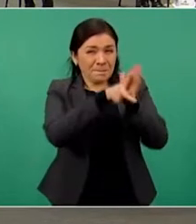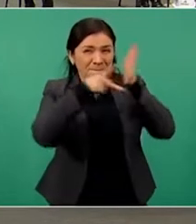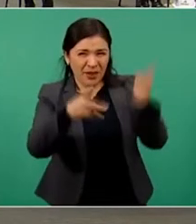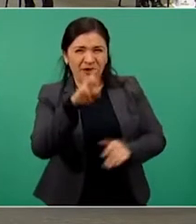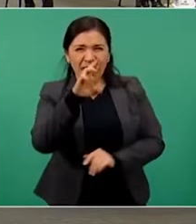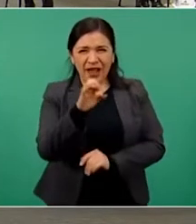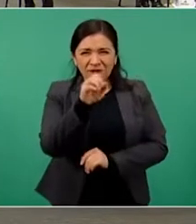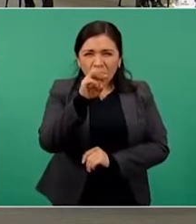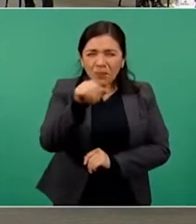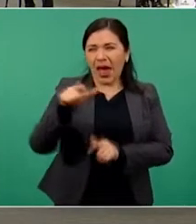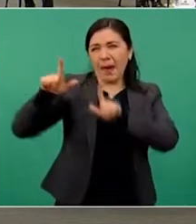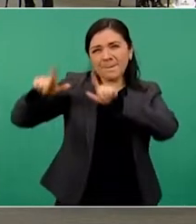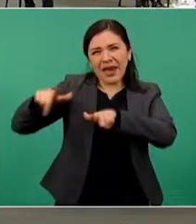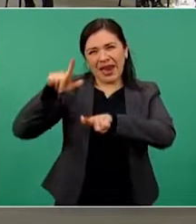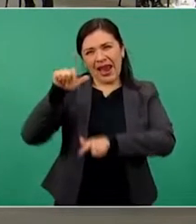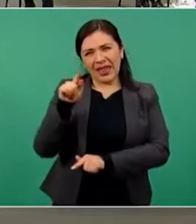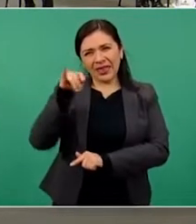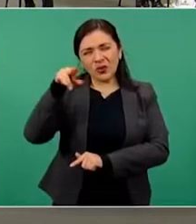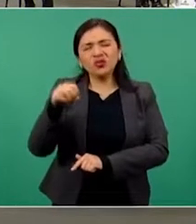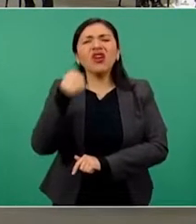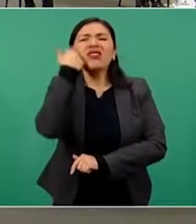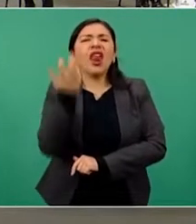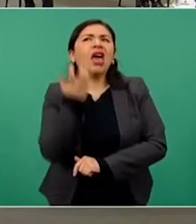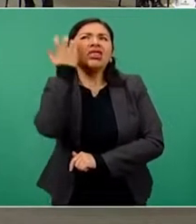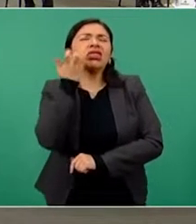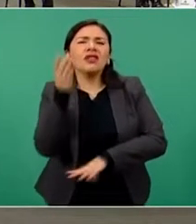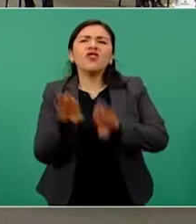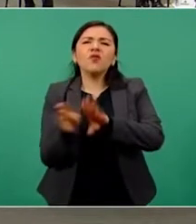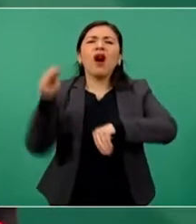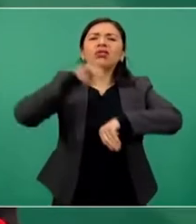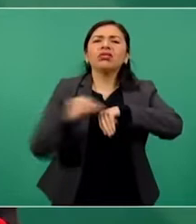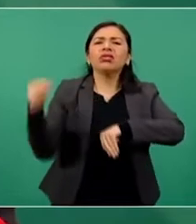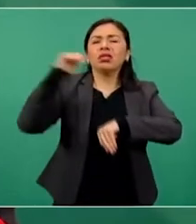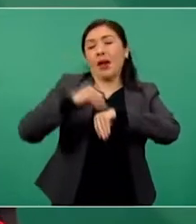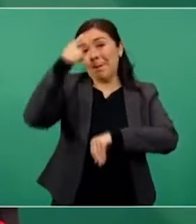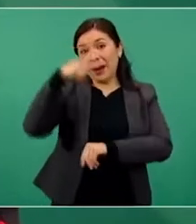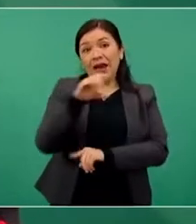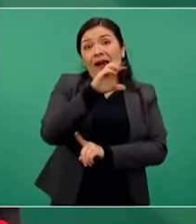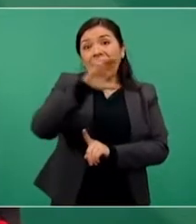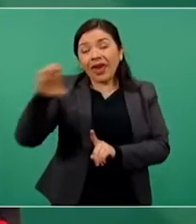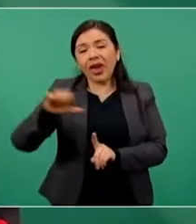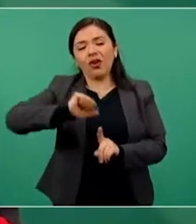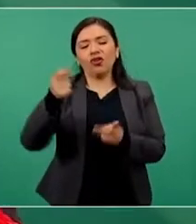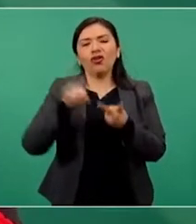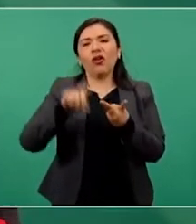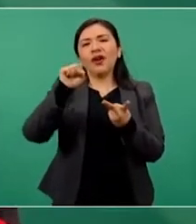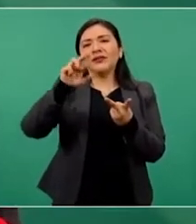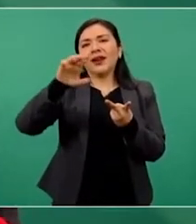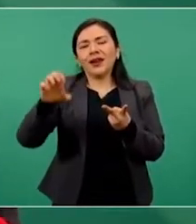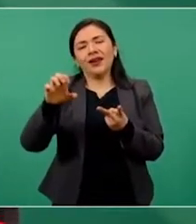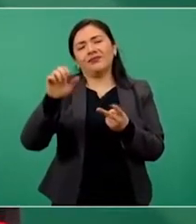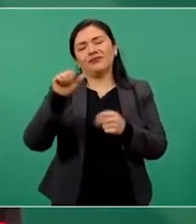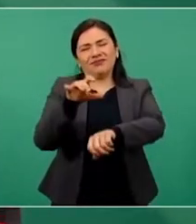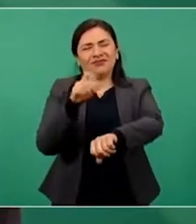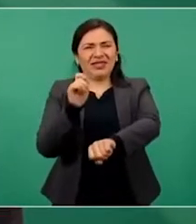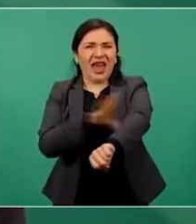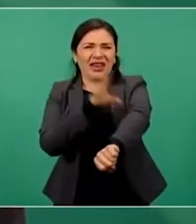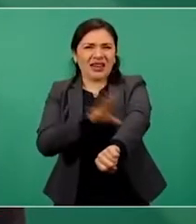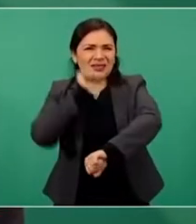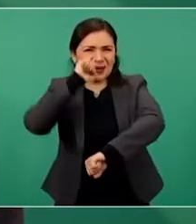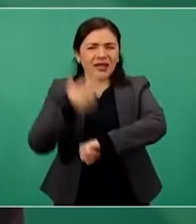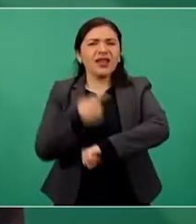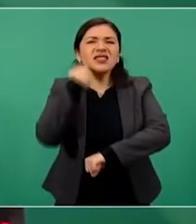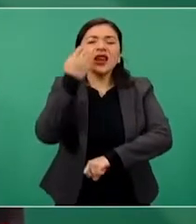desprestigiar a la CRE y a la Secretaría de Energía en contexto de la discusión de la reforma